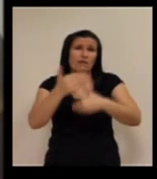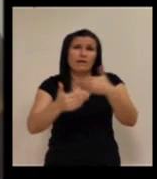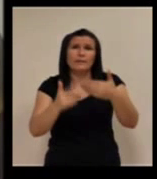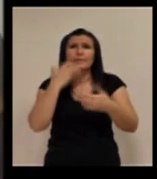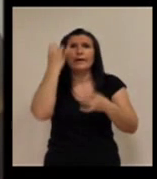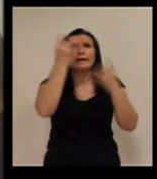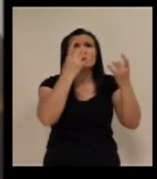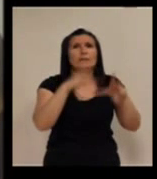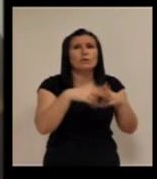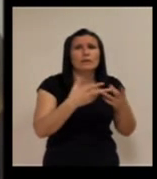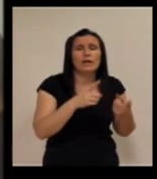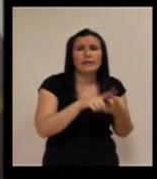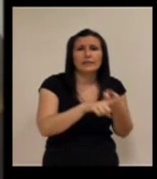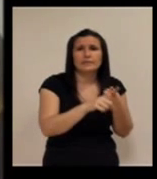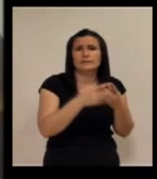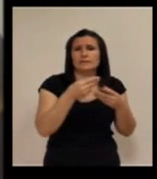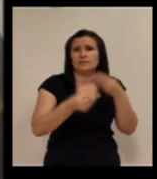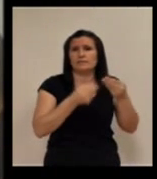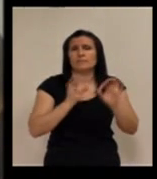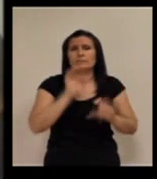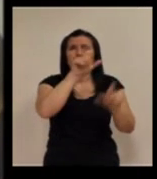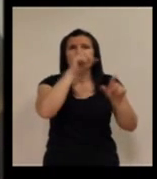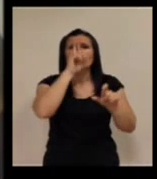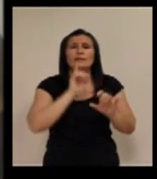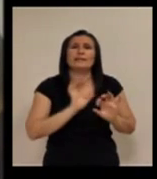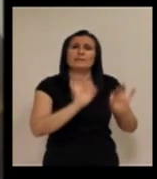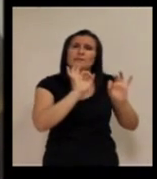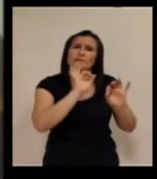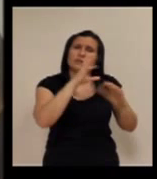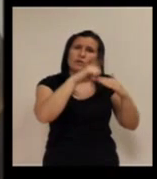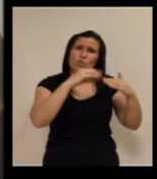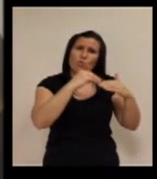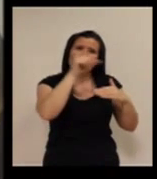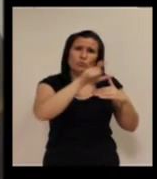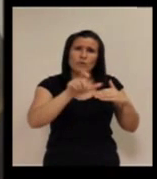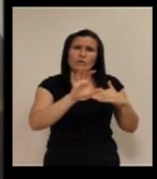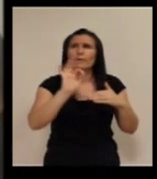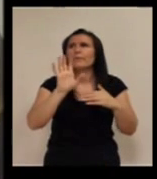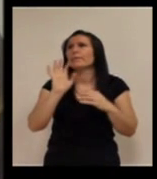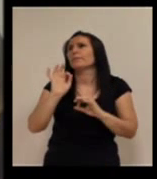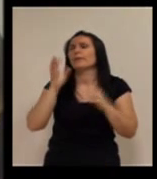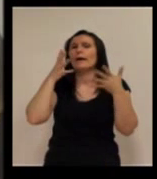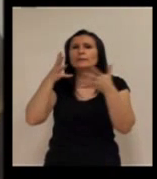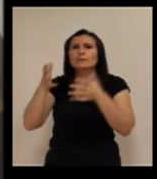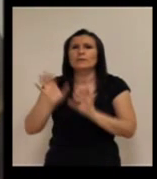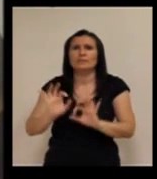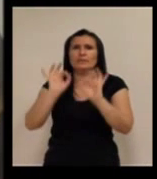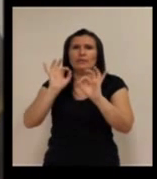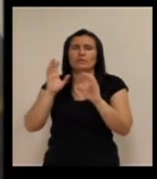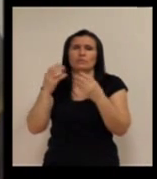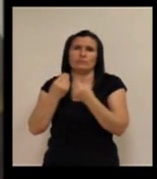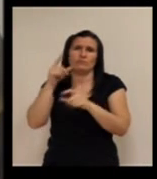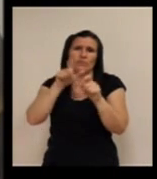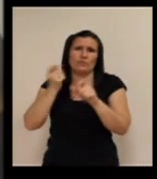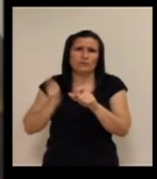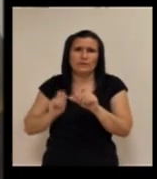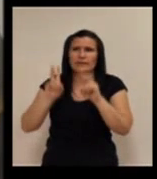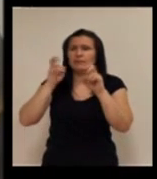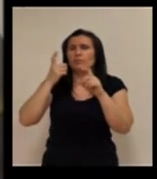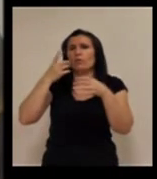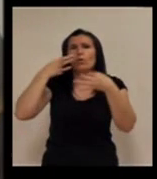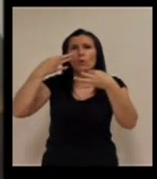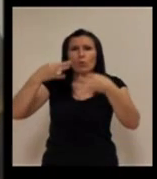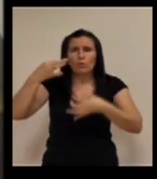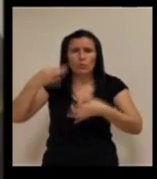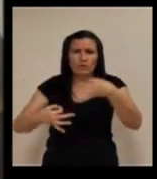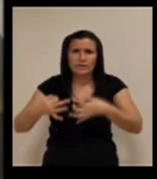desde actividades sociales, que se hacen para perfiles específicos de usuarios, hasta asesoramiento especializado con profesionales de tipo jurídico,